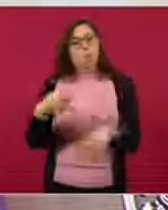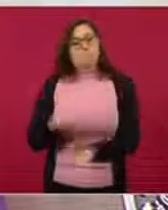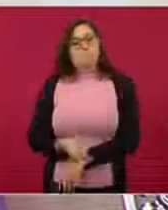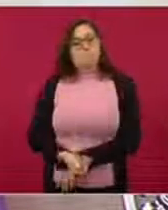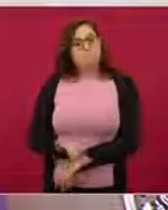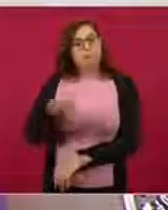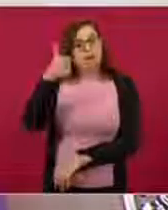Nos tocaron vivir.